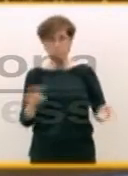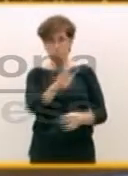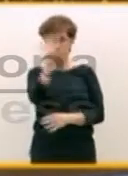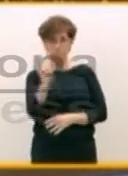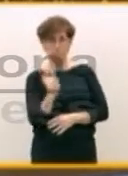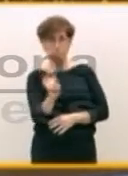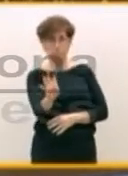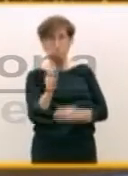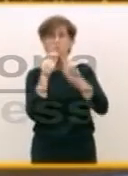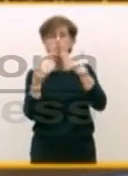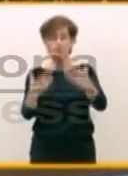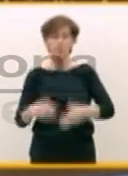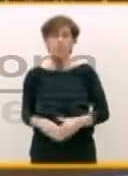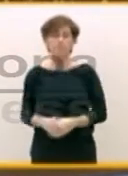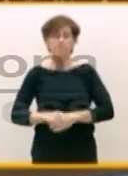gracias. Gracias. Gracias. Gracias.